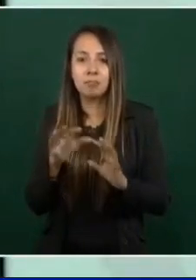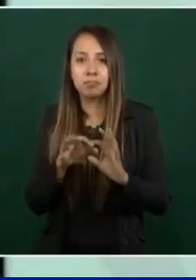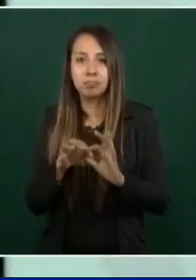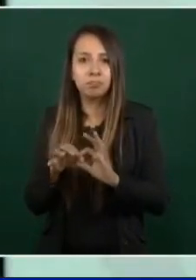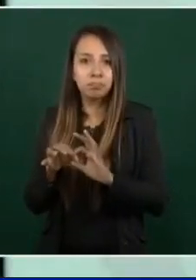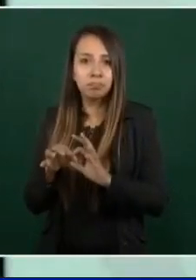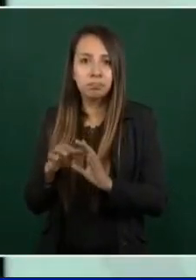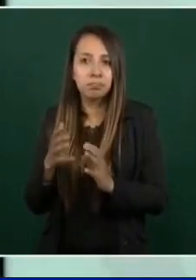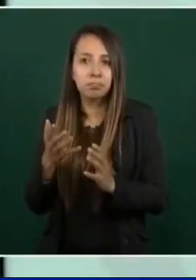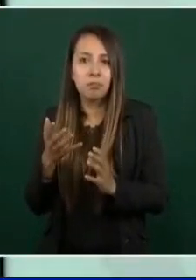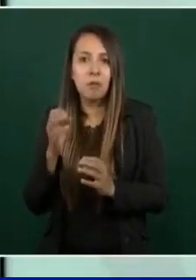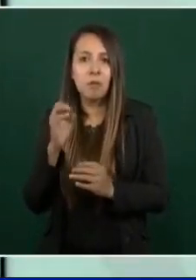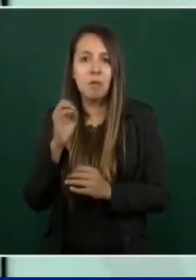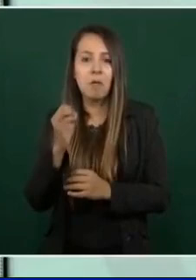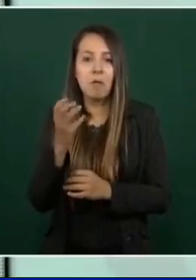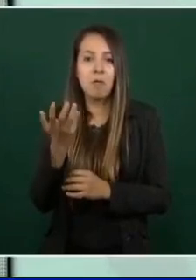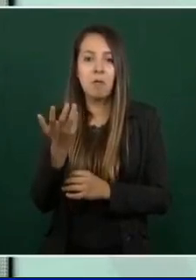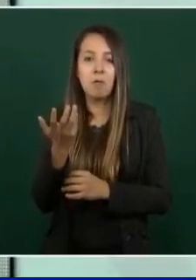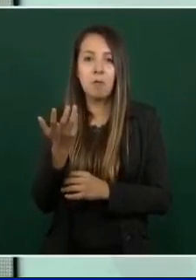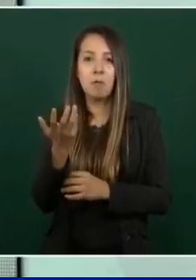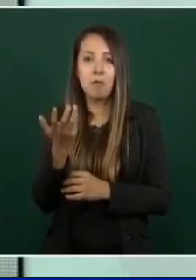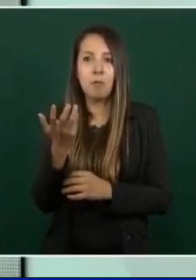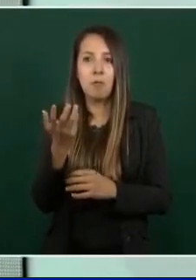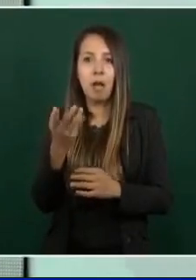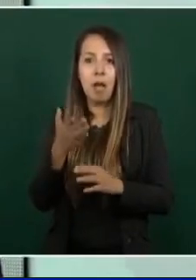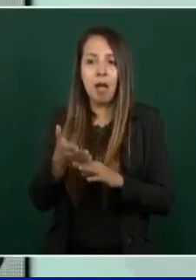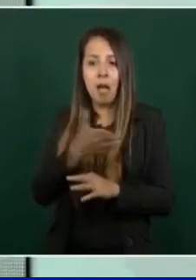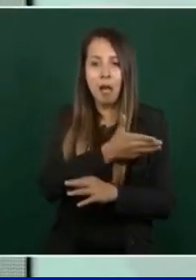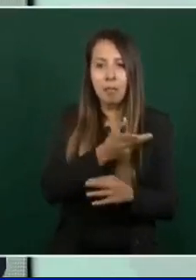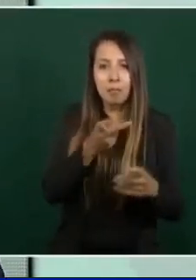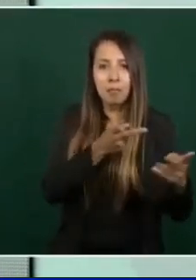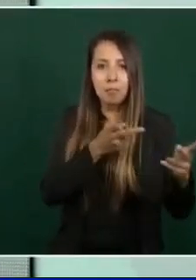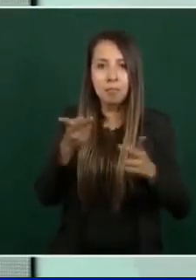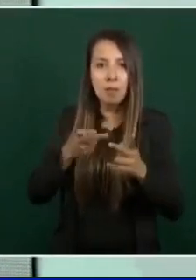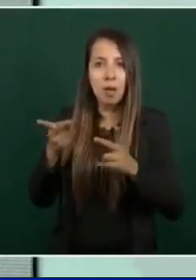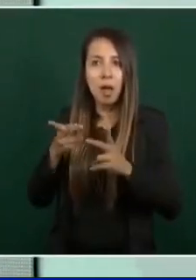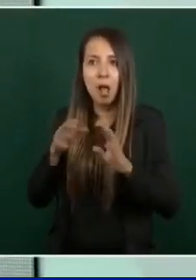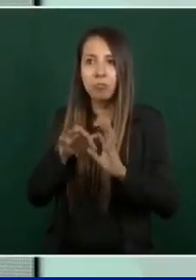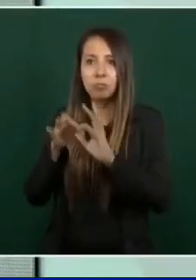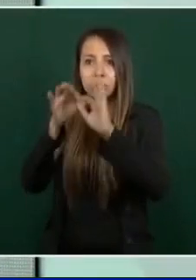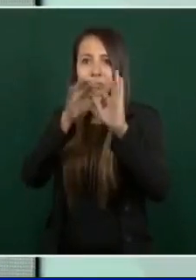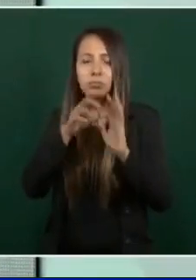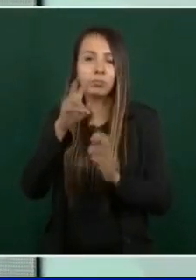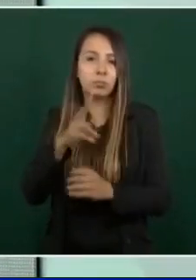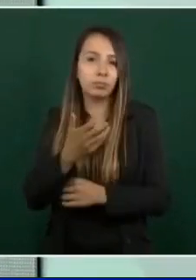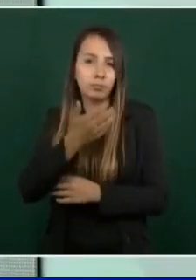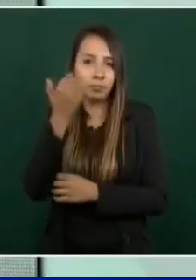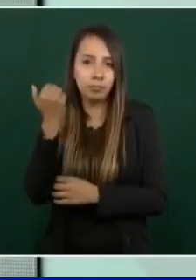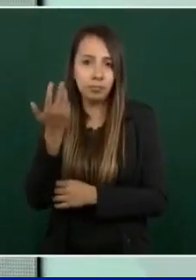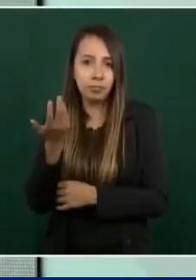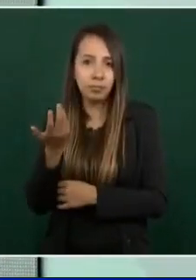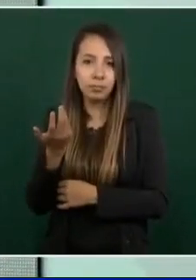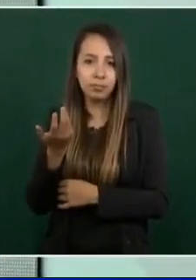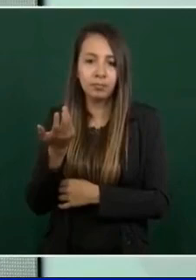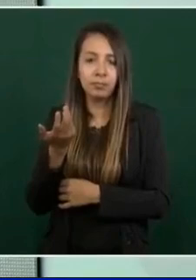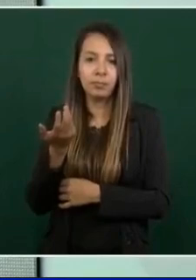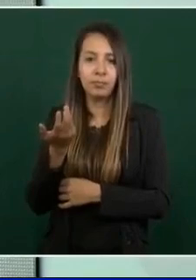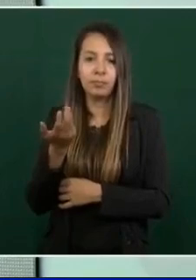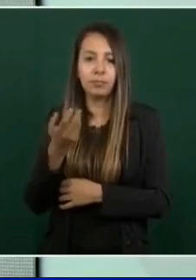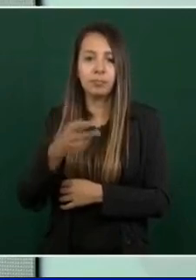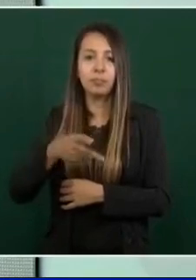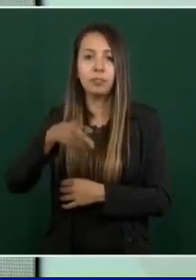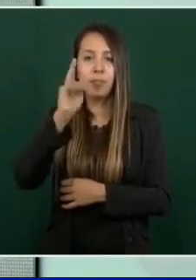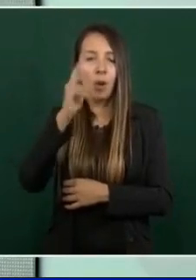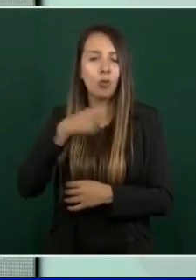que planeado, no sabemos. De lo que no